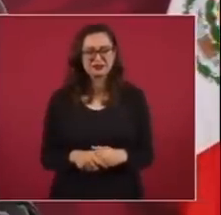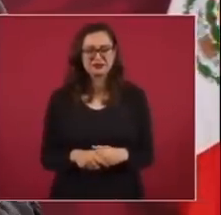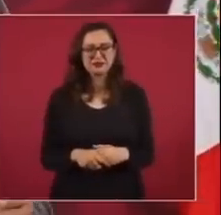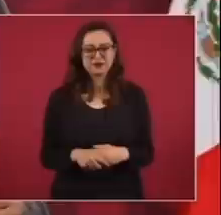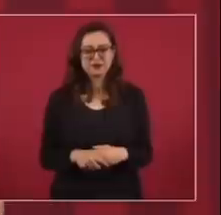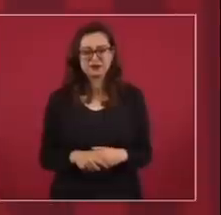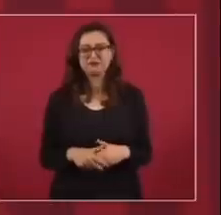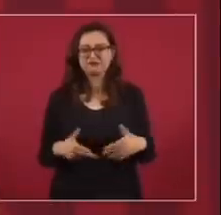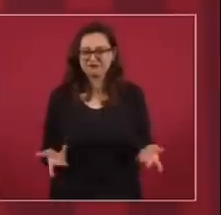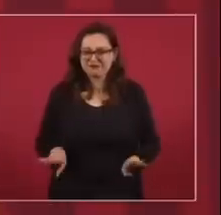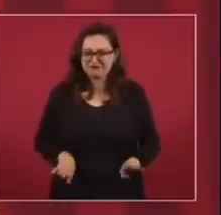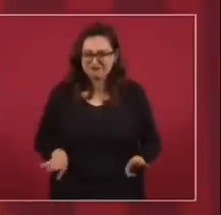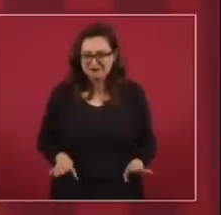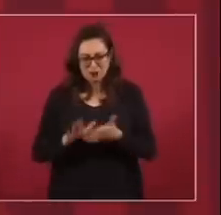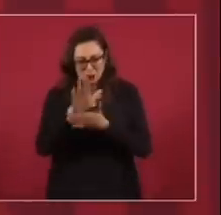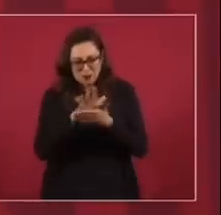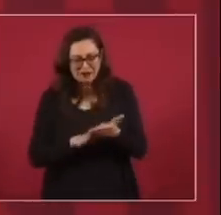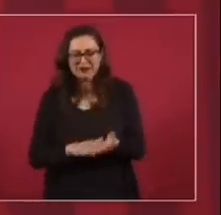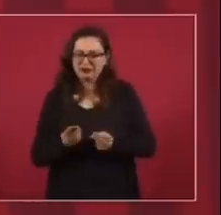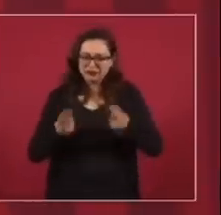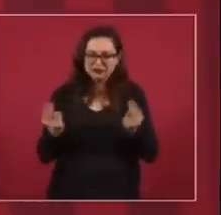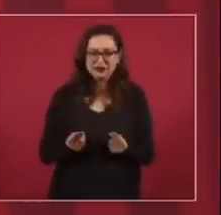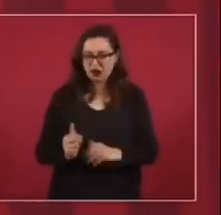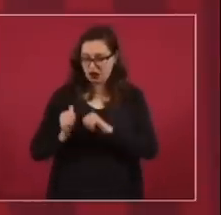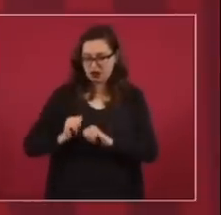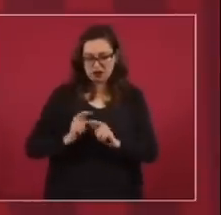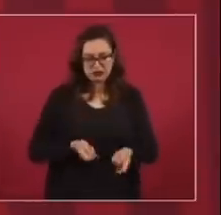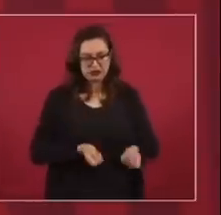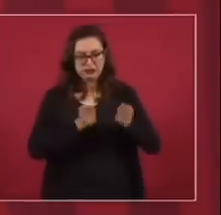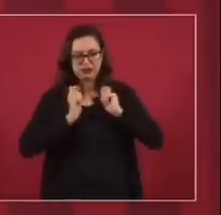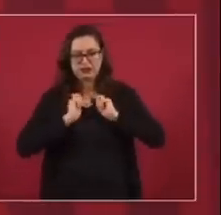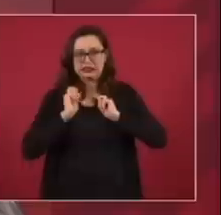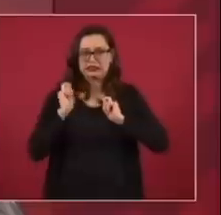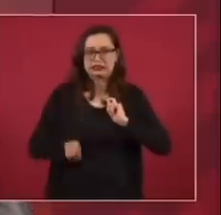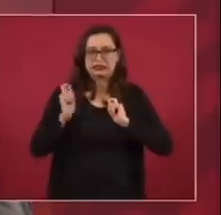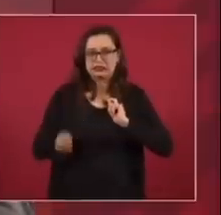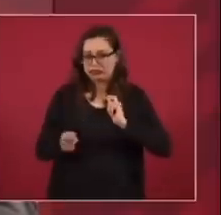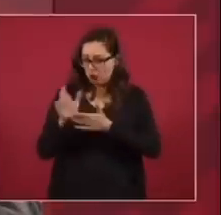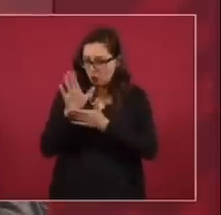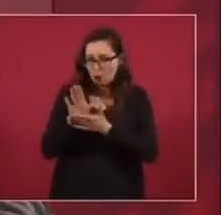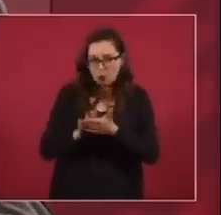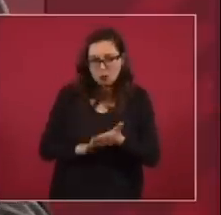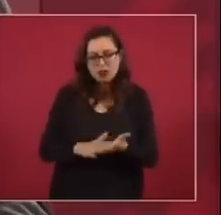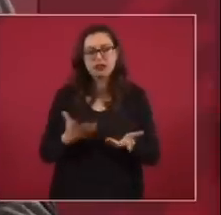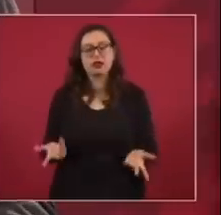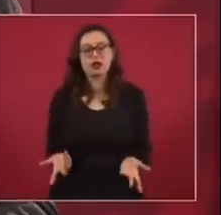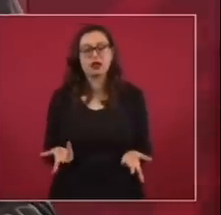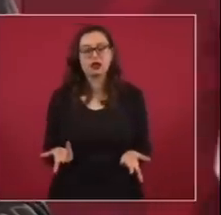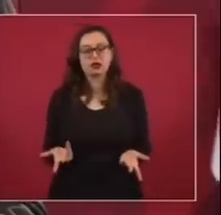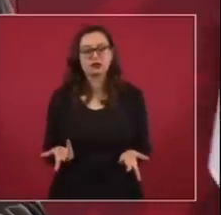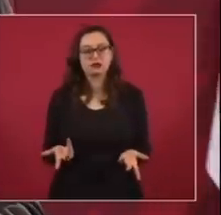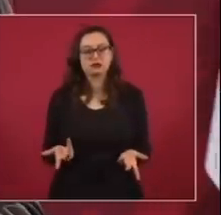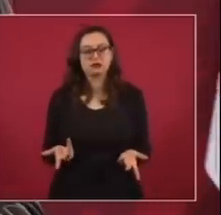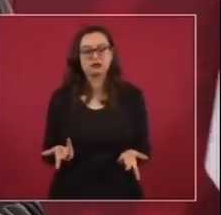hay que actuar con humildad hasta el poder es humildad que hace uno cuando va a un templo